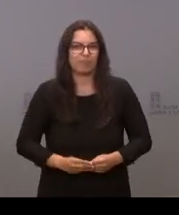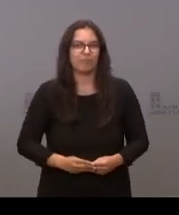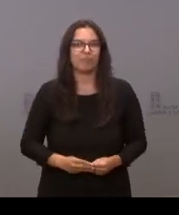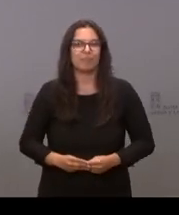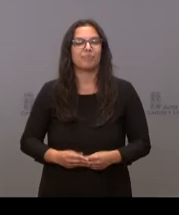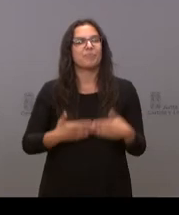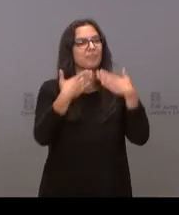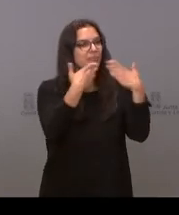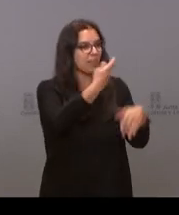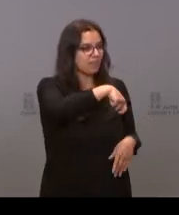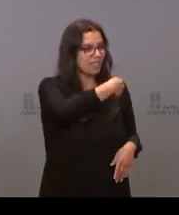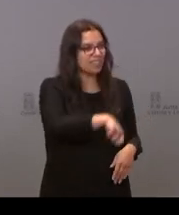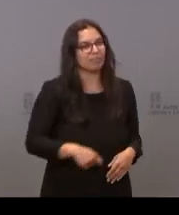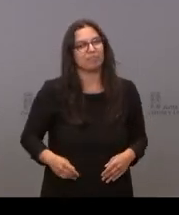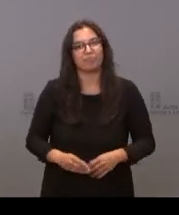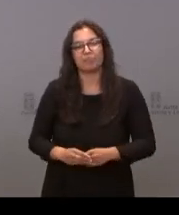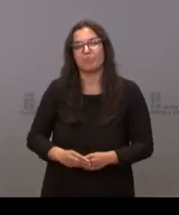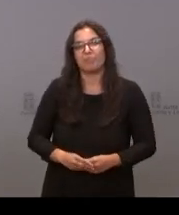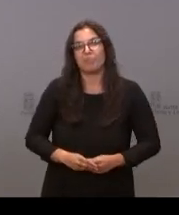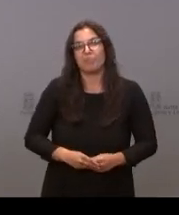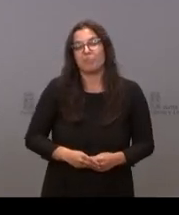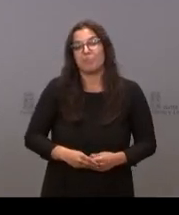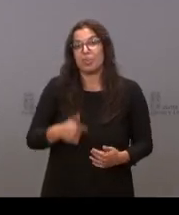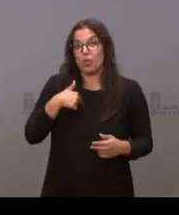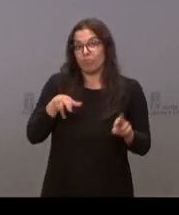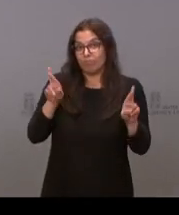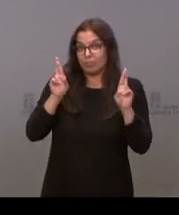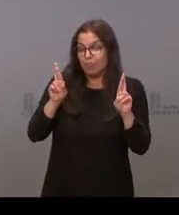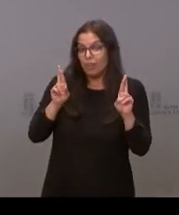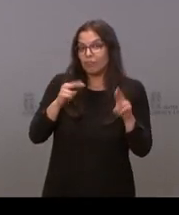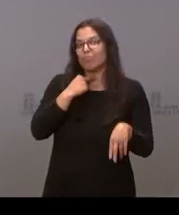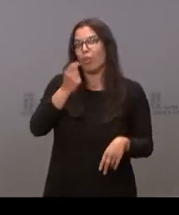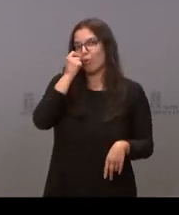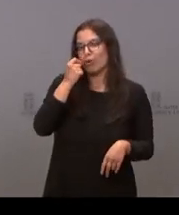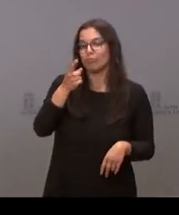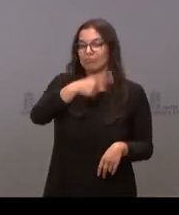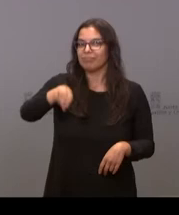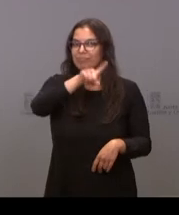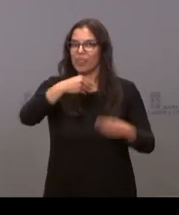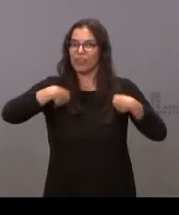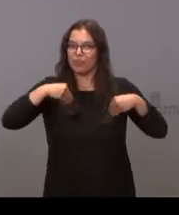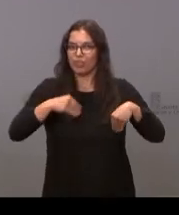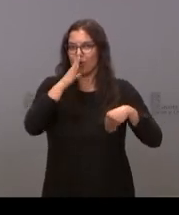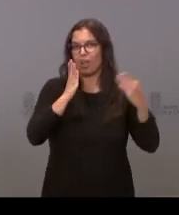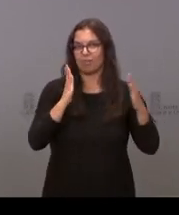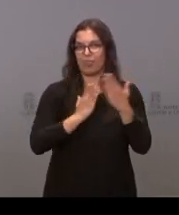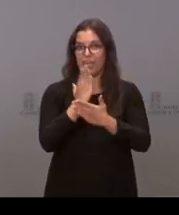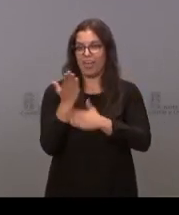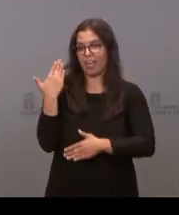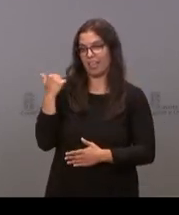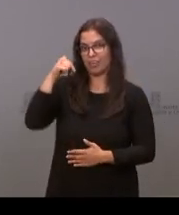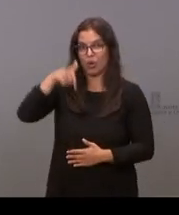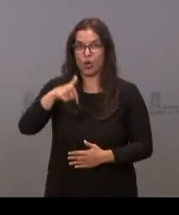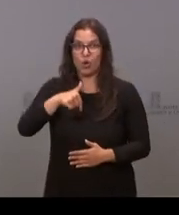Muchas gracias, presidente. Bueno, yo espero que estén disfrutando de estos días, ayer, de hoy.